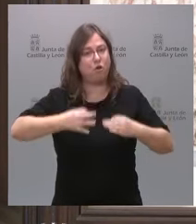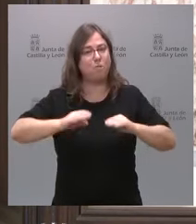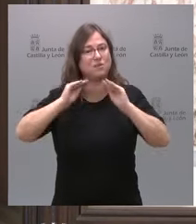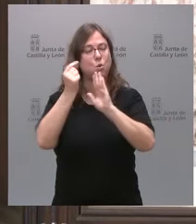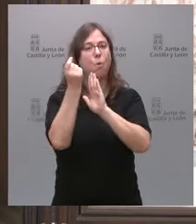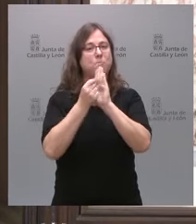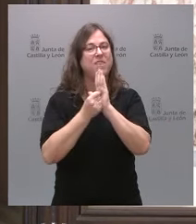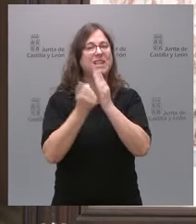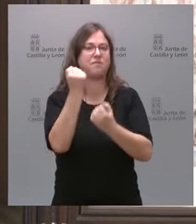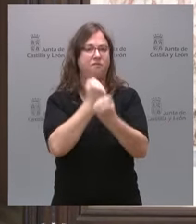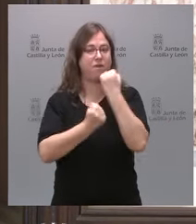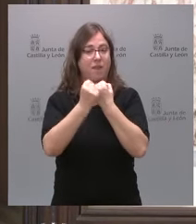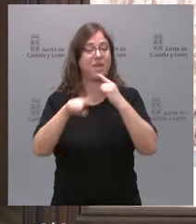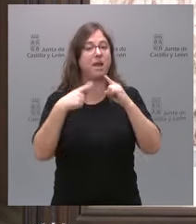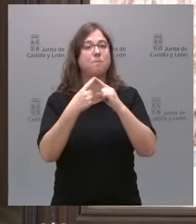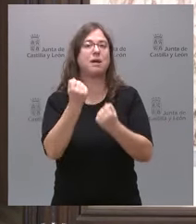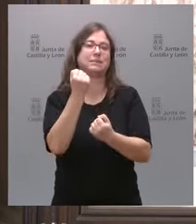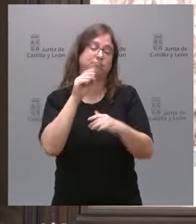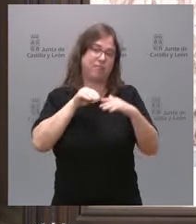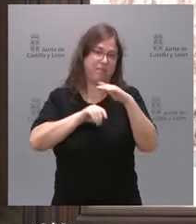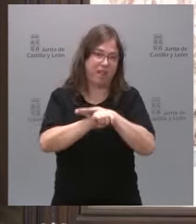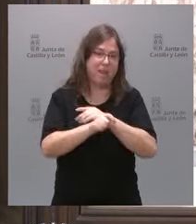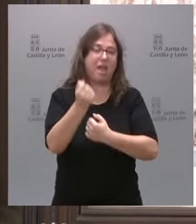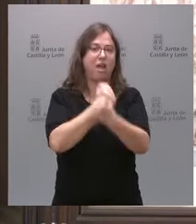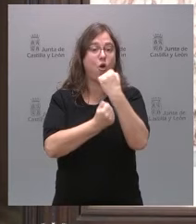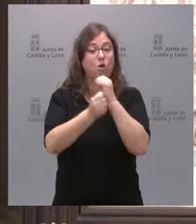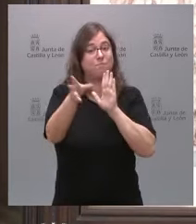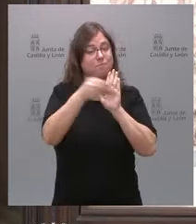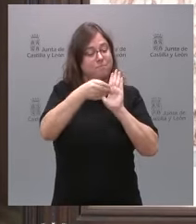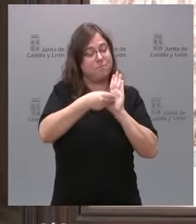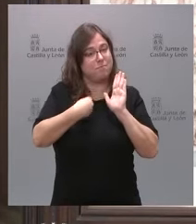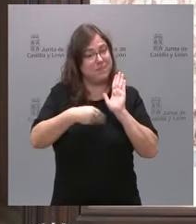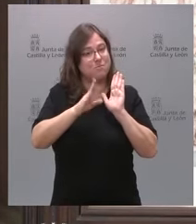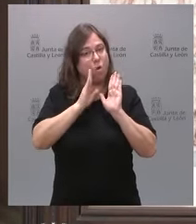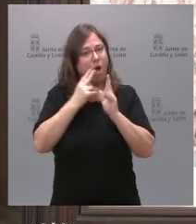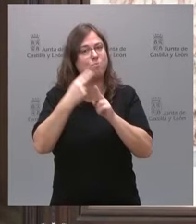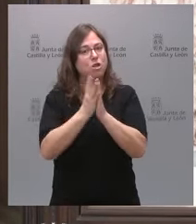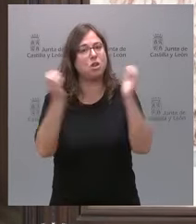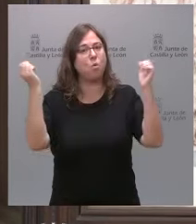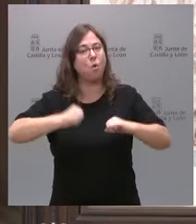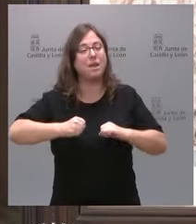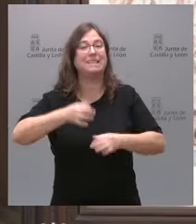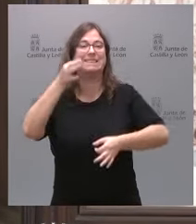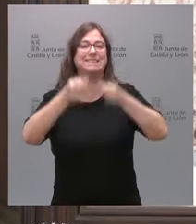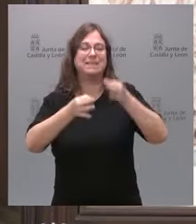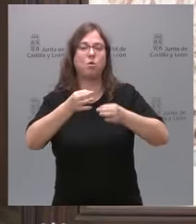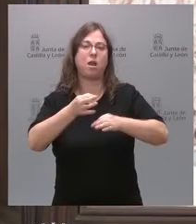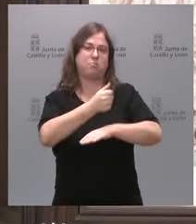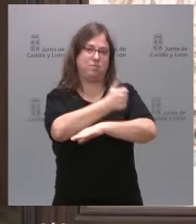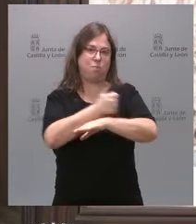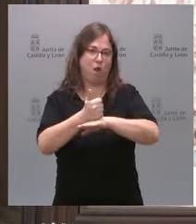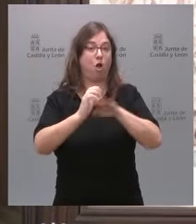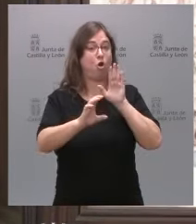las medidas financieras y económicas recogidas en el mismo acuerdo político ante el Tribunal Constitucional,